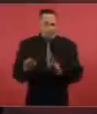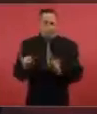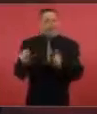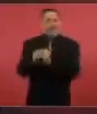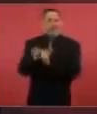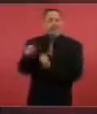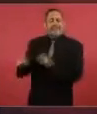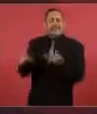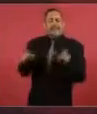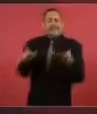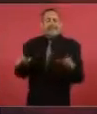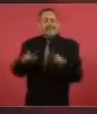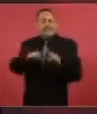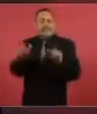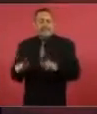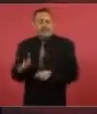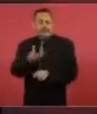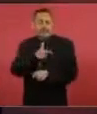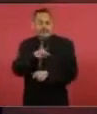Nacional.